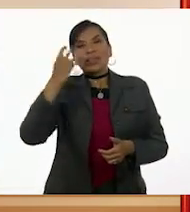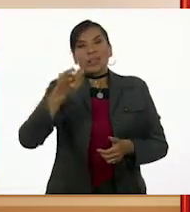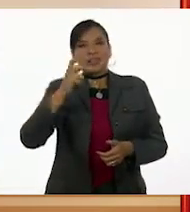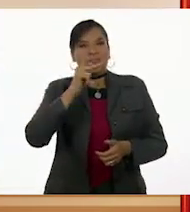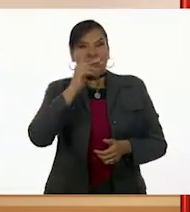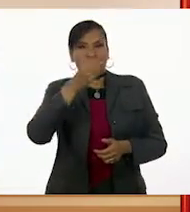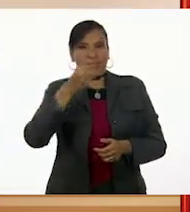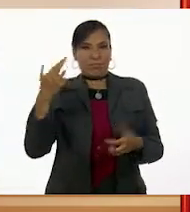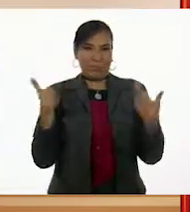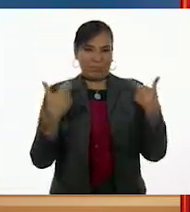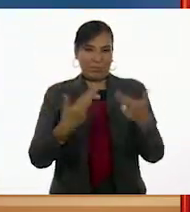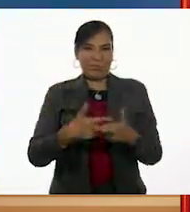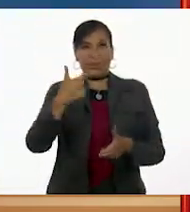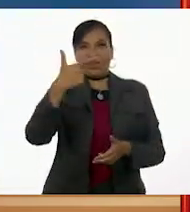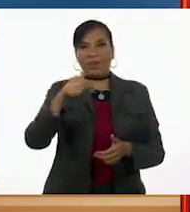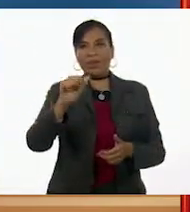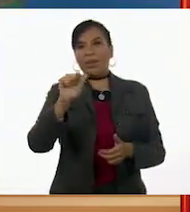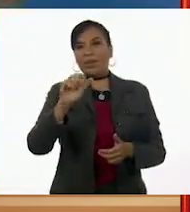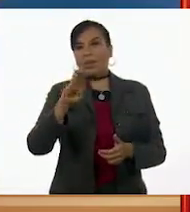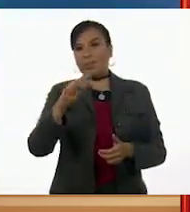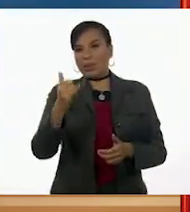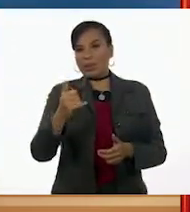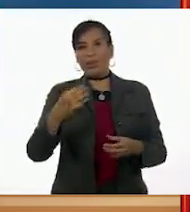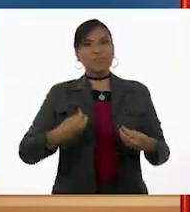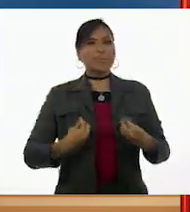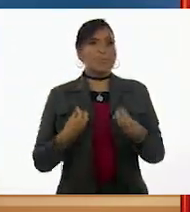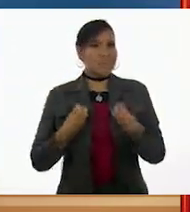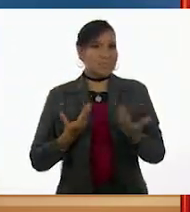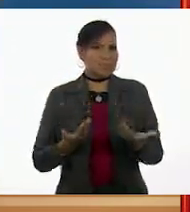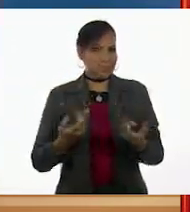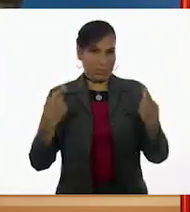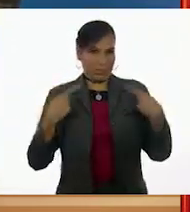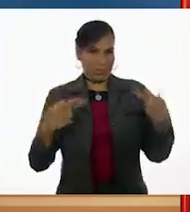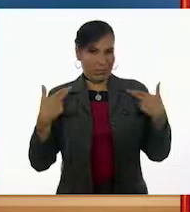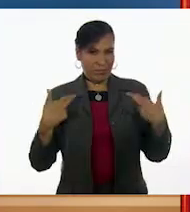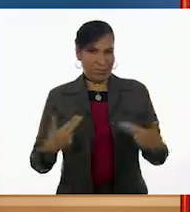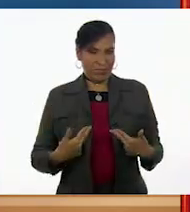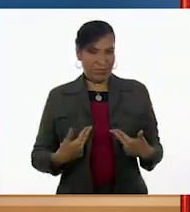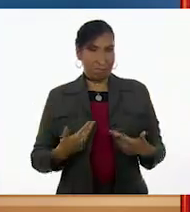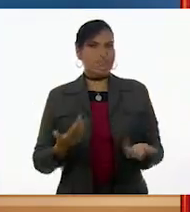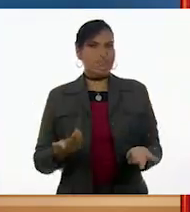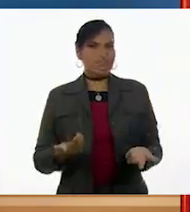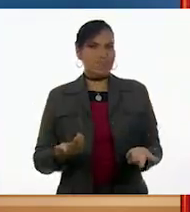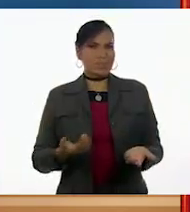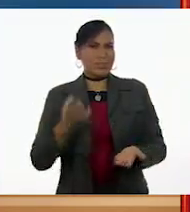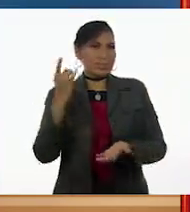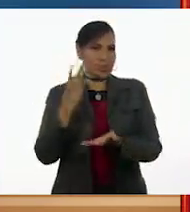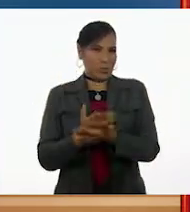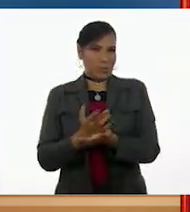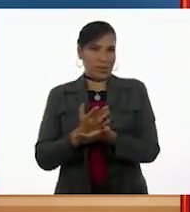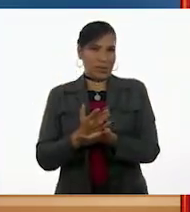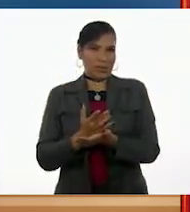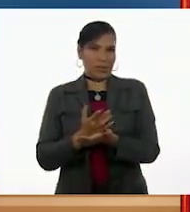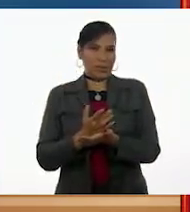frase de la maestra Gaby. La vida del ser humano es única,